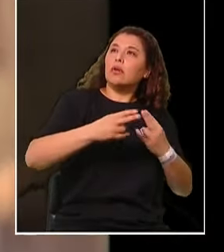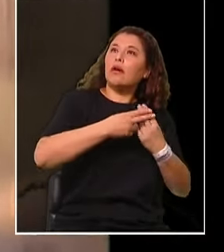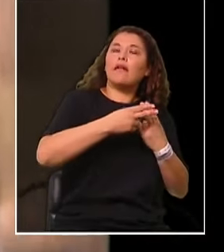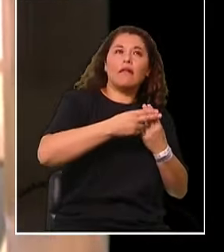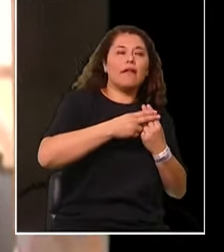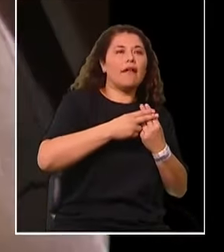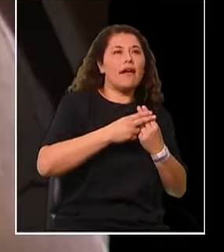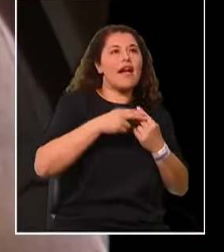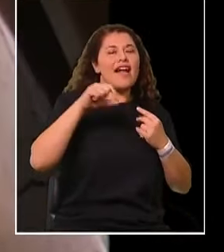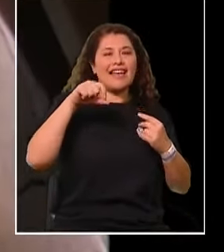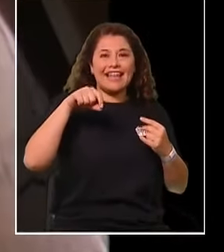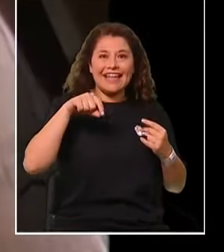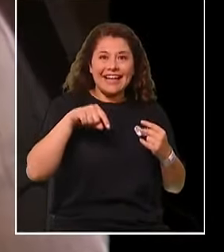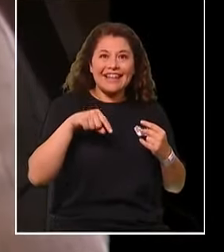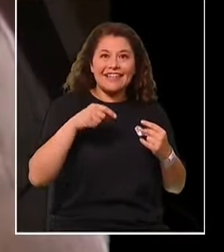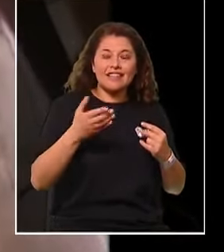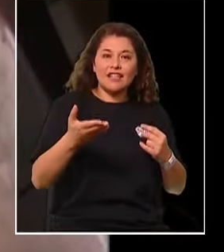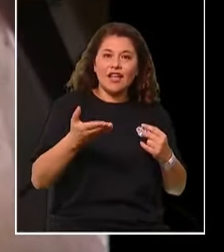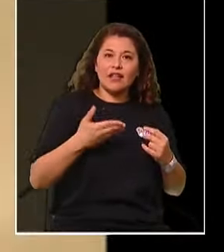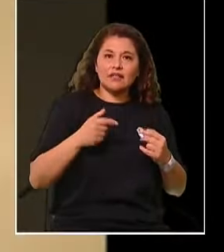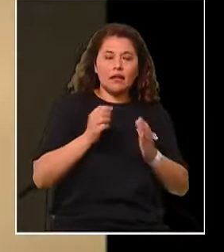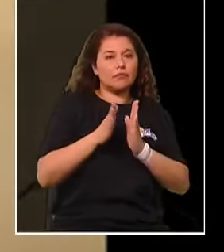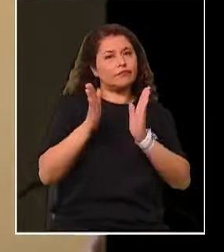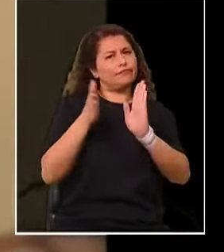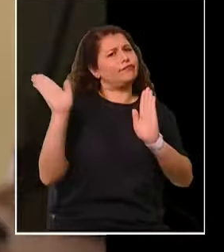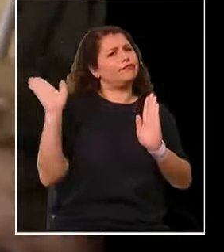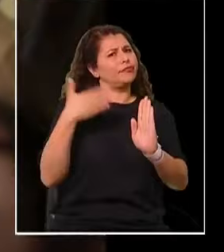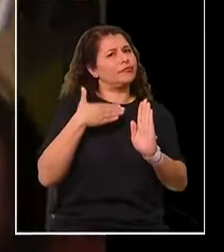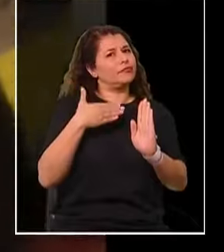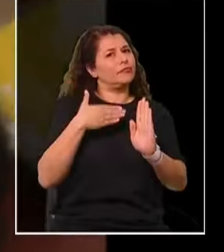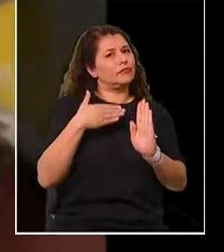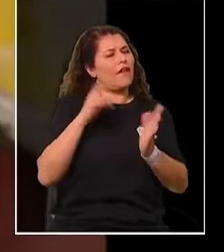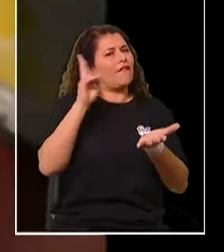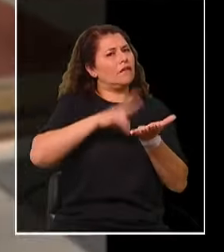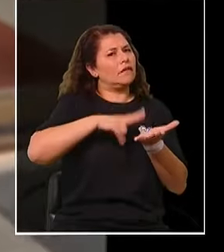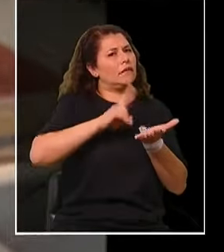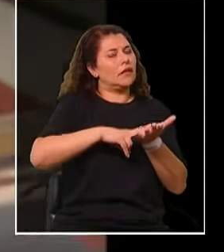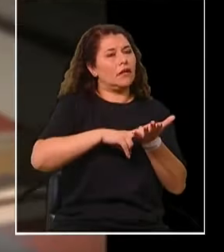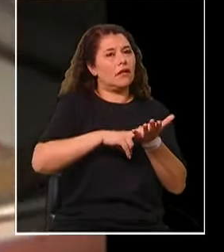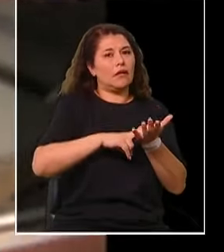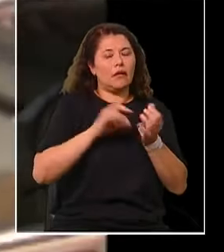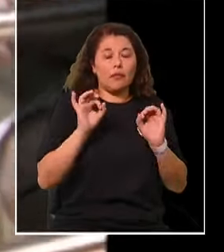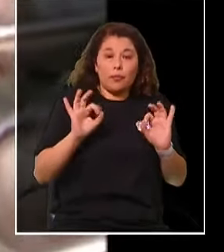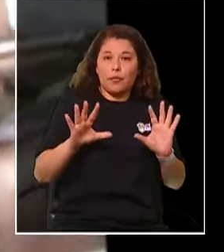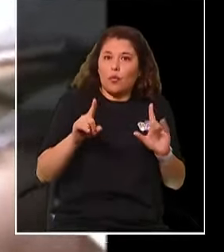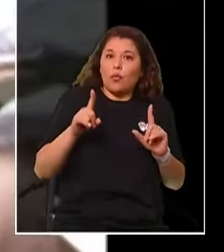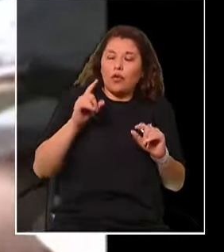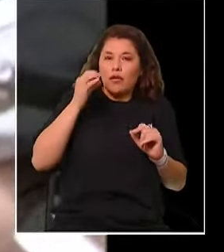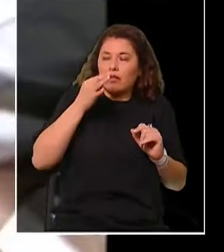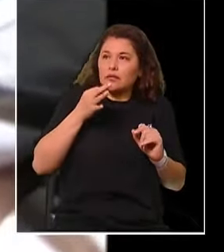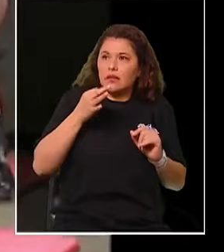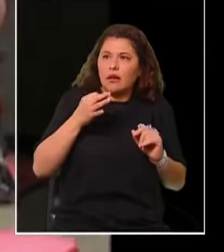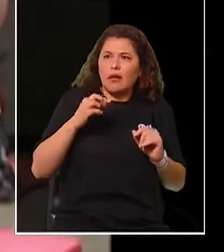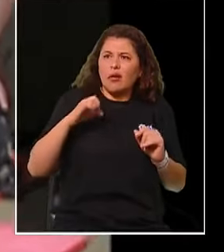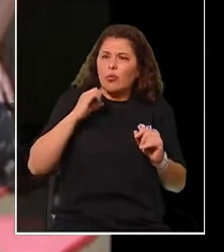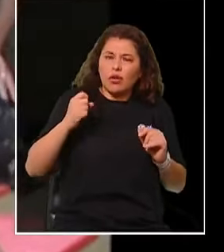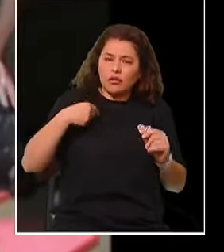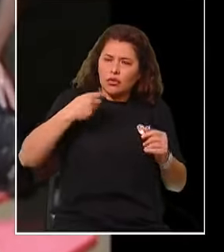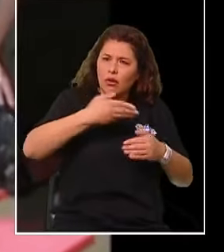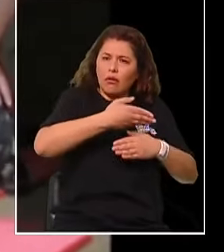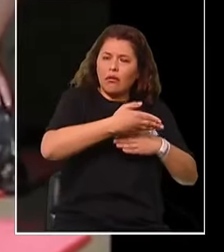Y ahí te da ese cachetazo de realidad, que de repente uno dice, ¿por qué me falta una pierna a mí?